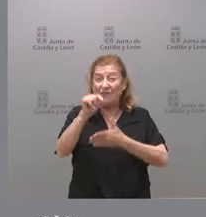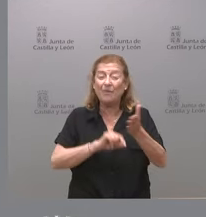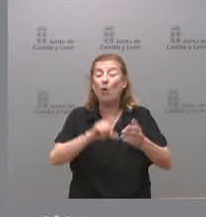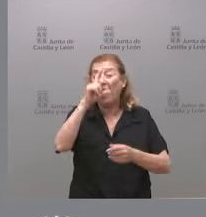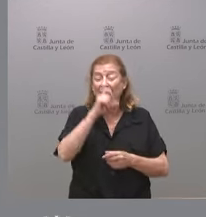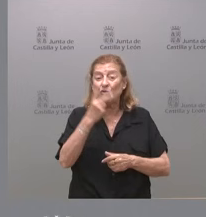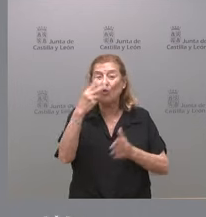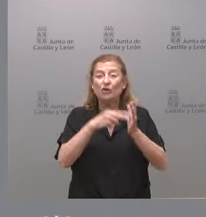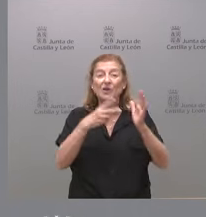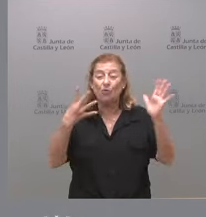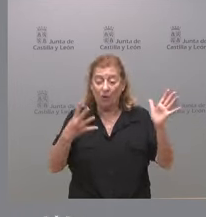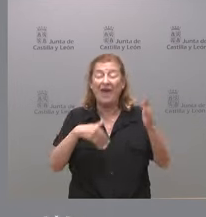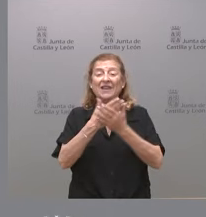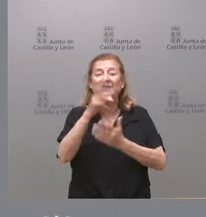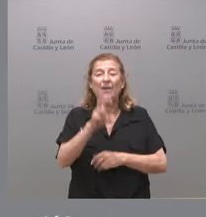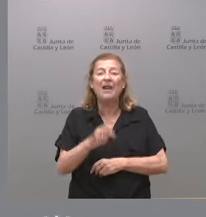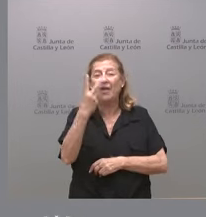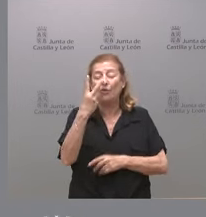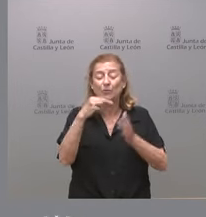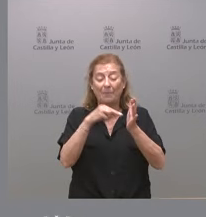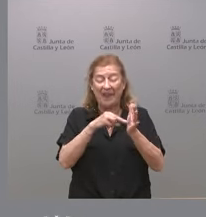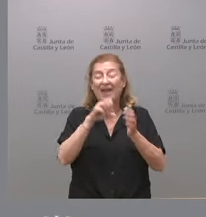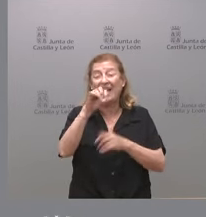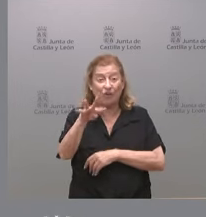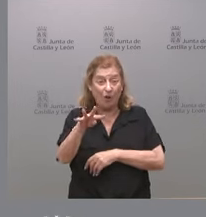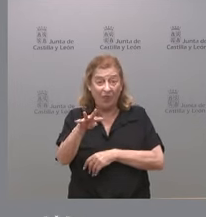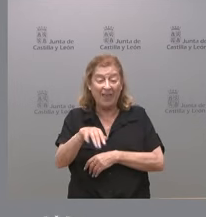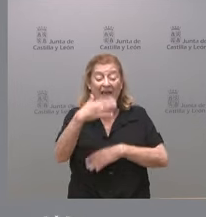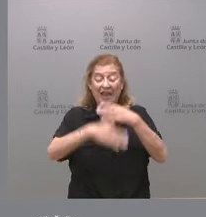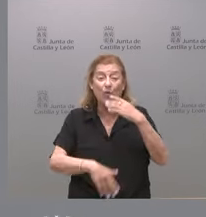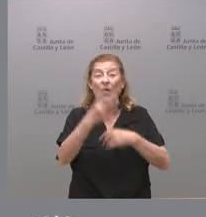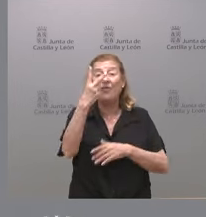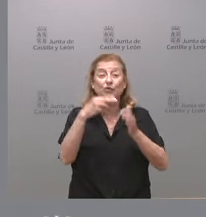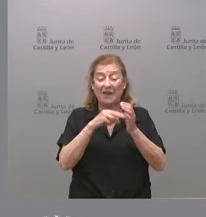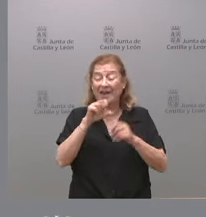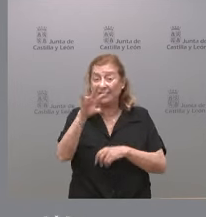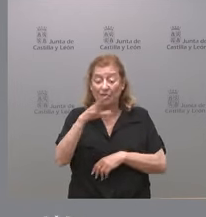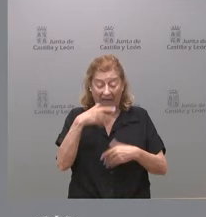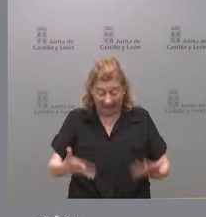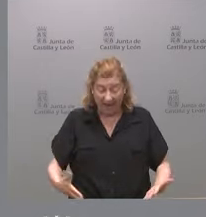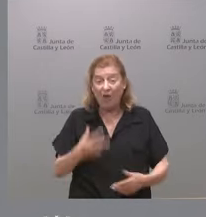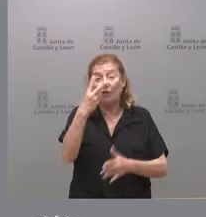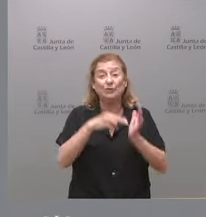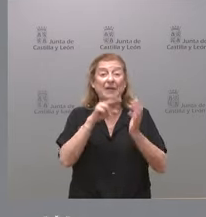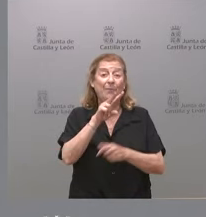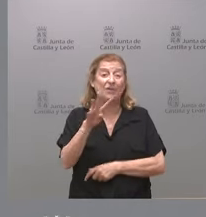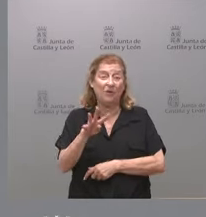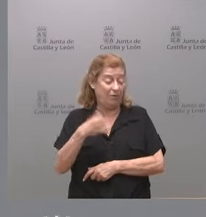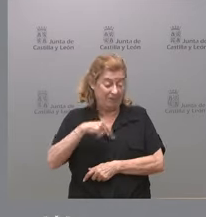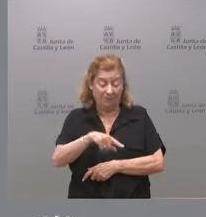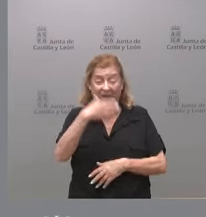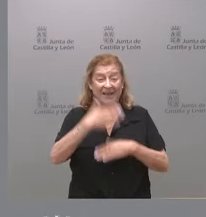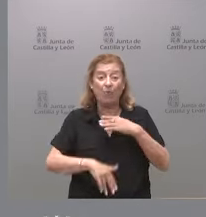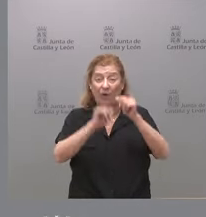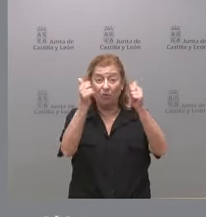2009 con vigencia para cinco años hasta el 2014 caducó en el 2014 y estamos en el 2024 tenemos un modelo caducado